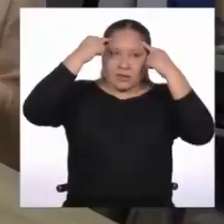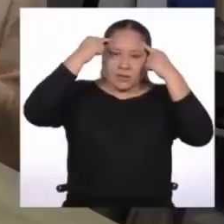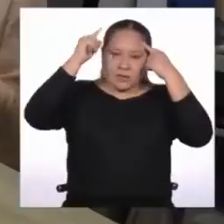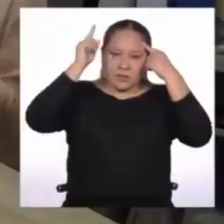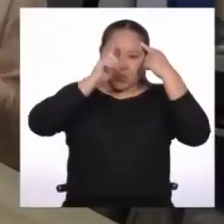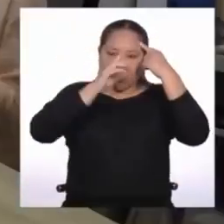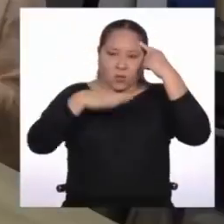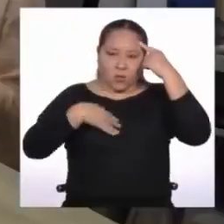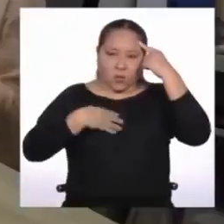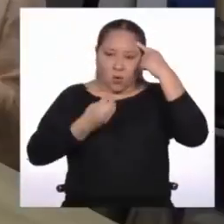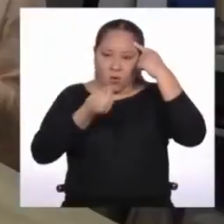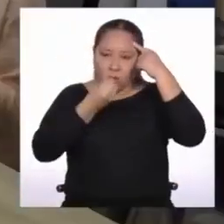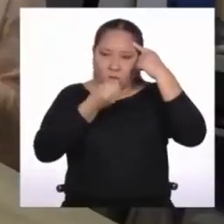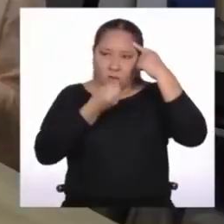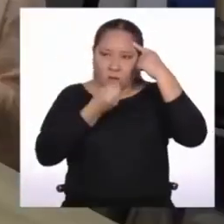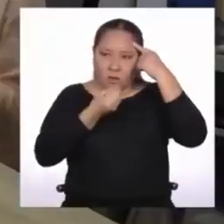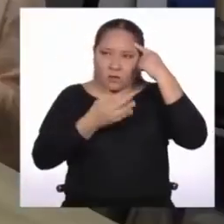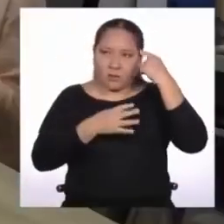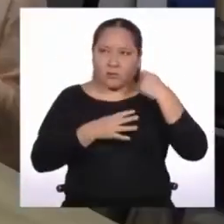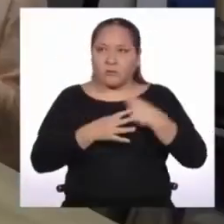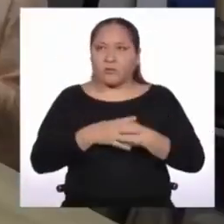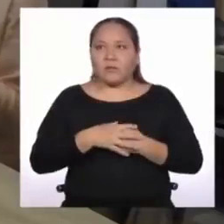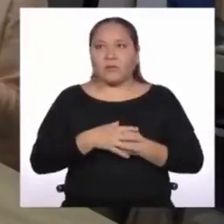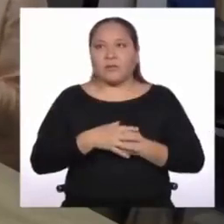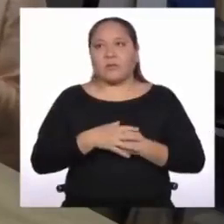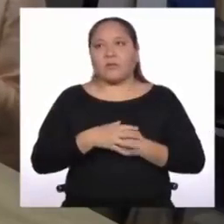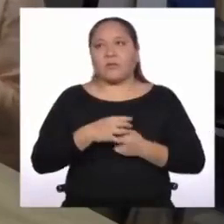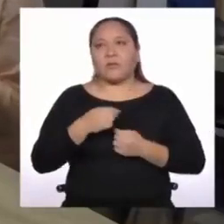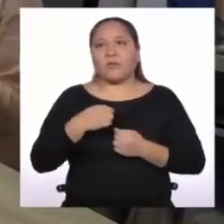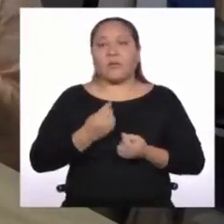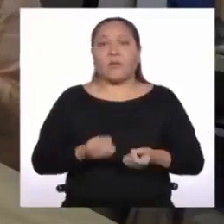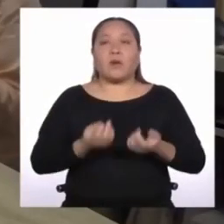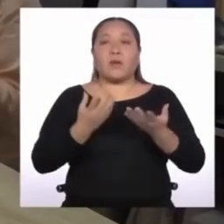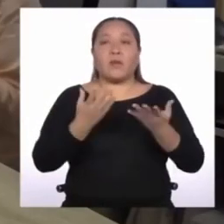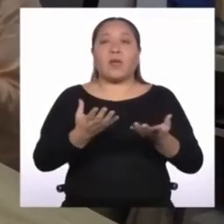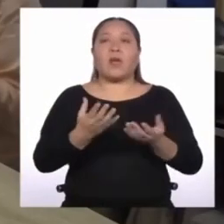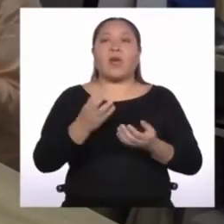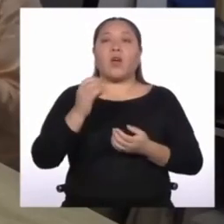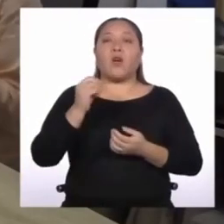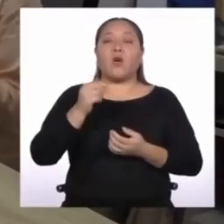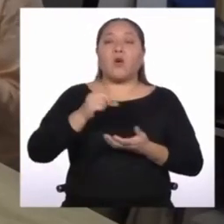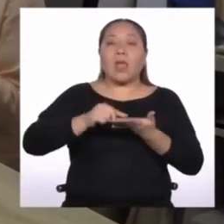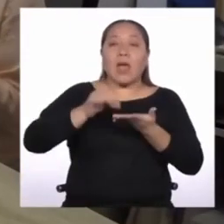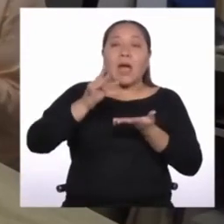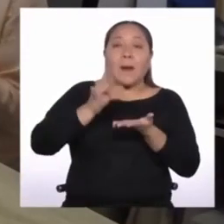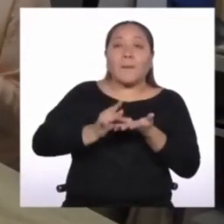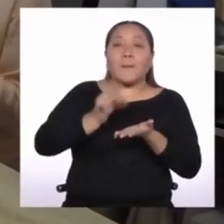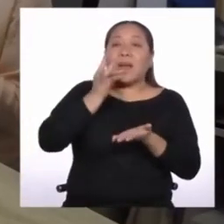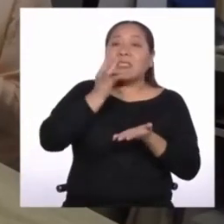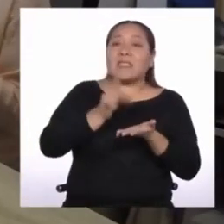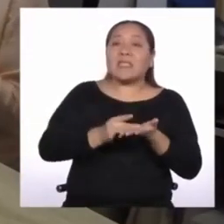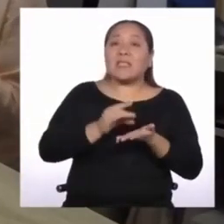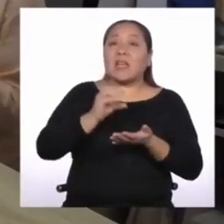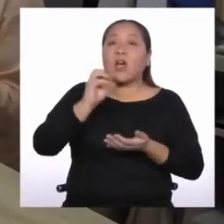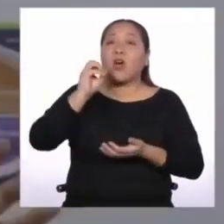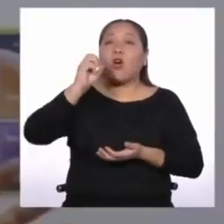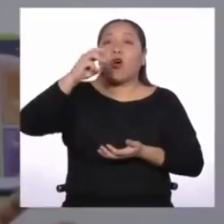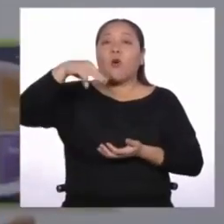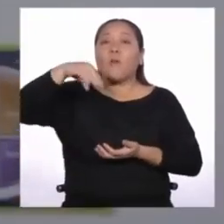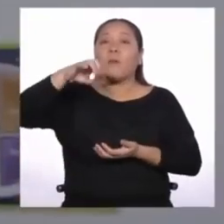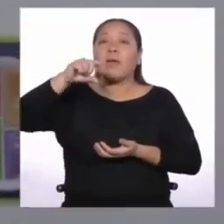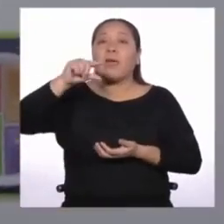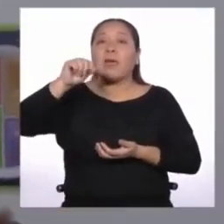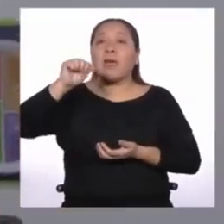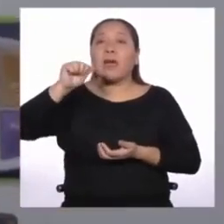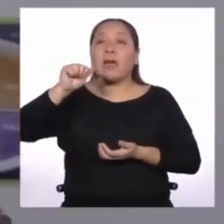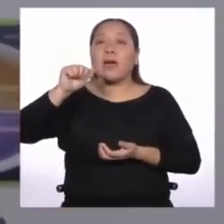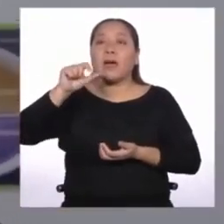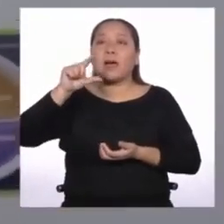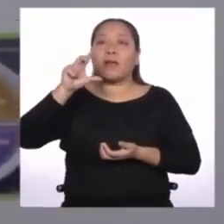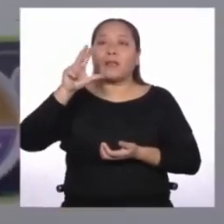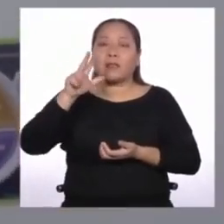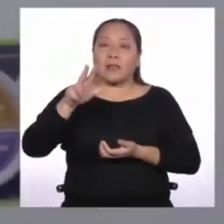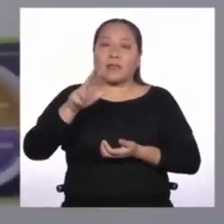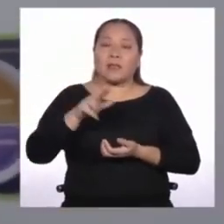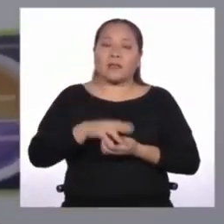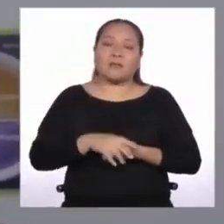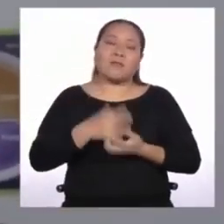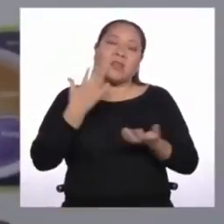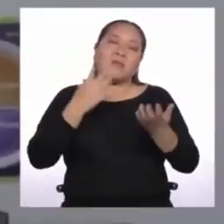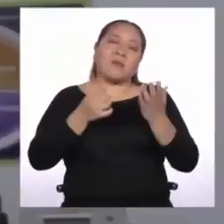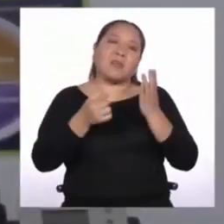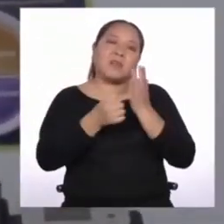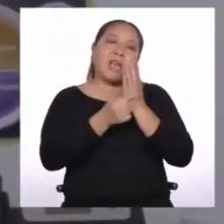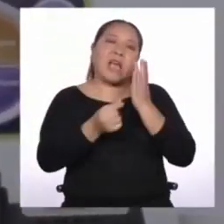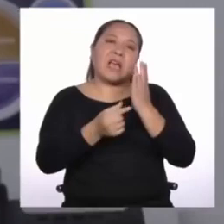comer. En este caso le podrías dar omega 3, de repente una pastillita, de repente un poquito de aceite de oliva. Creo que eso ha sido suficiente. Quiero